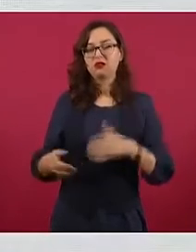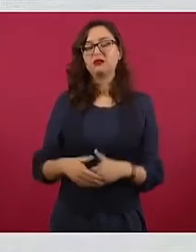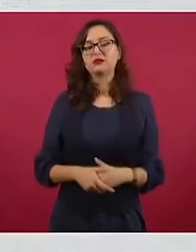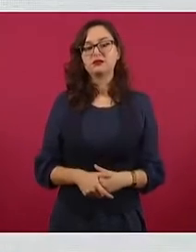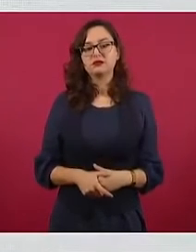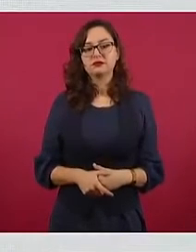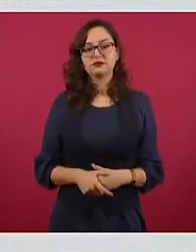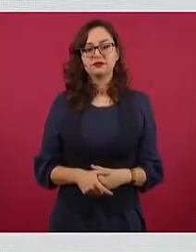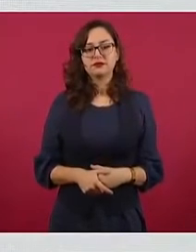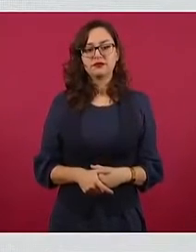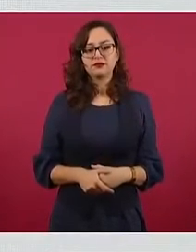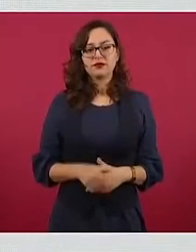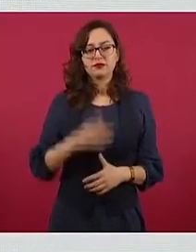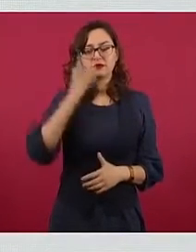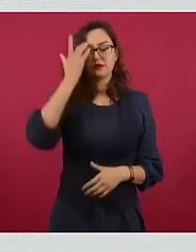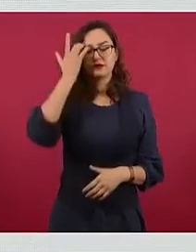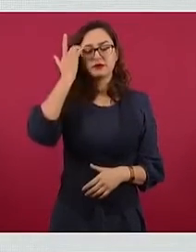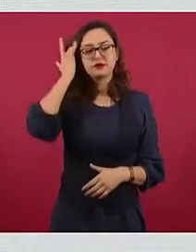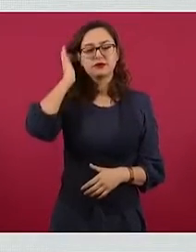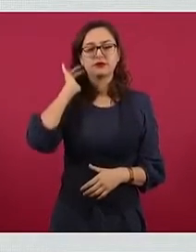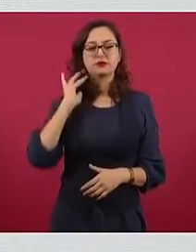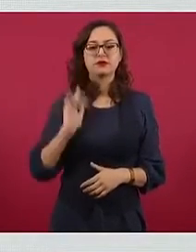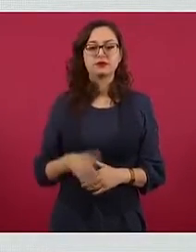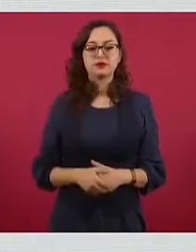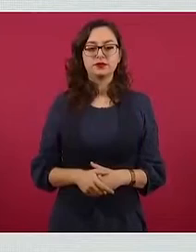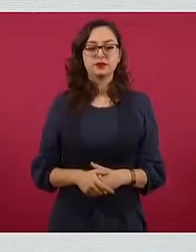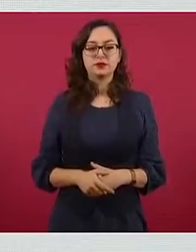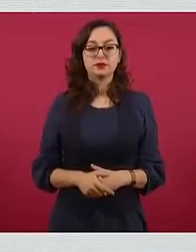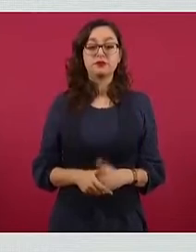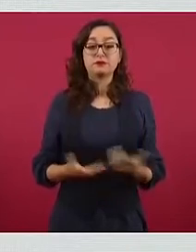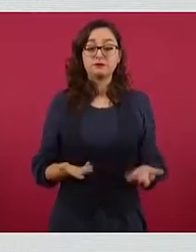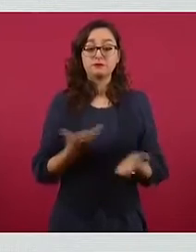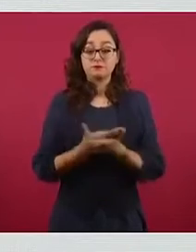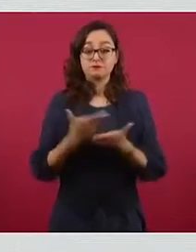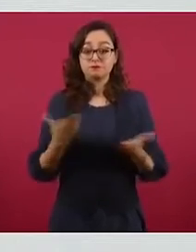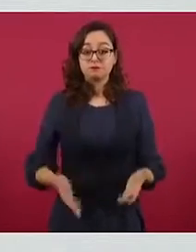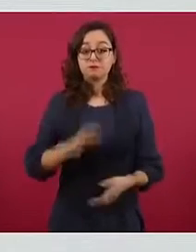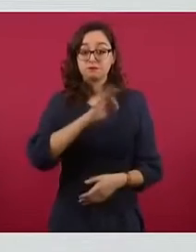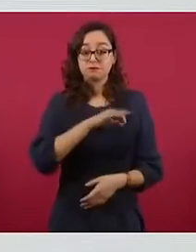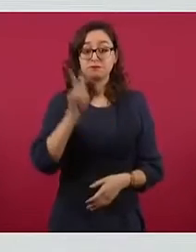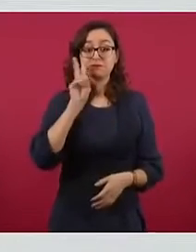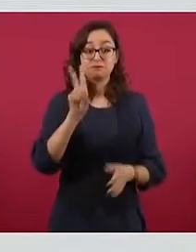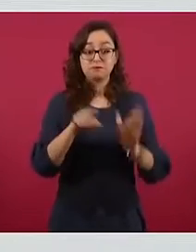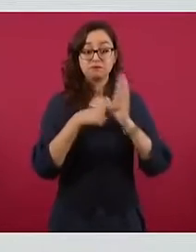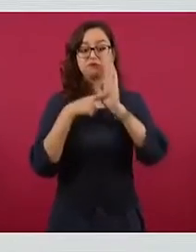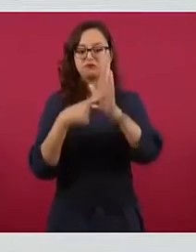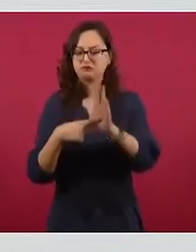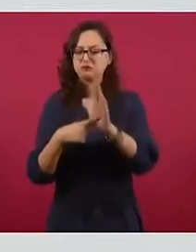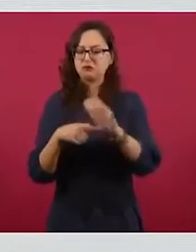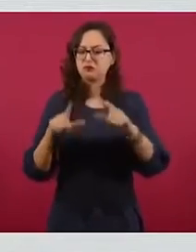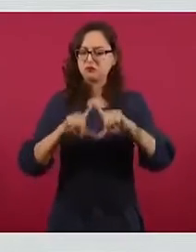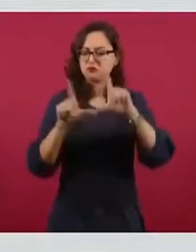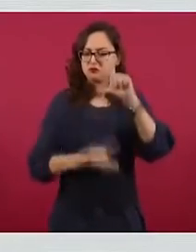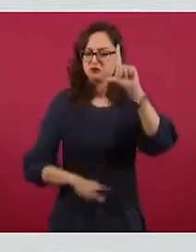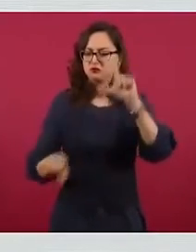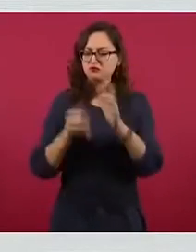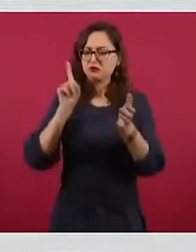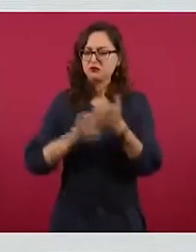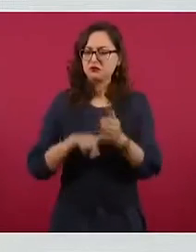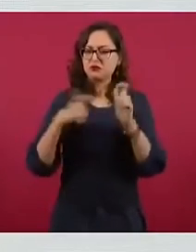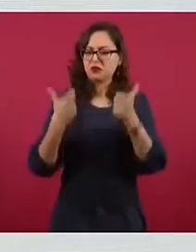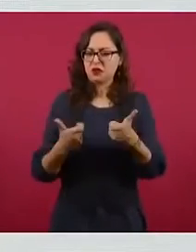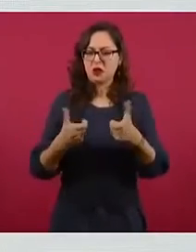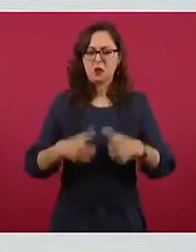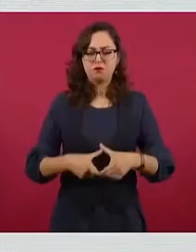esto demuestra que crecimiento no es